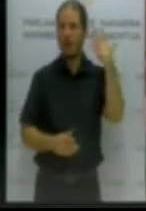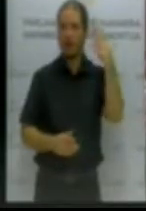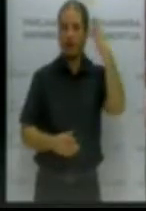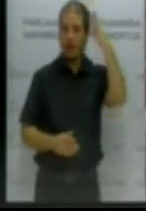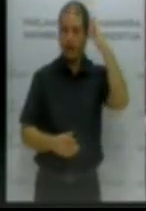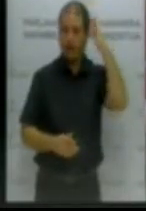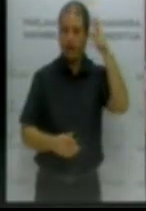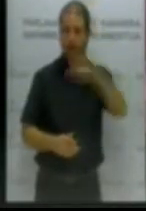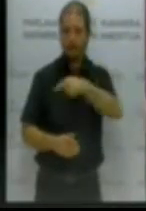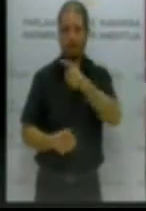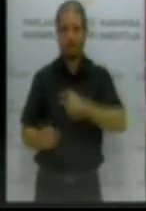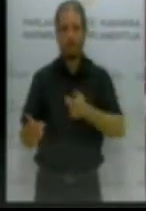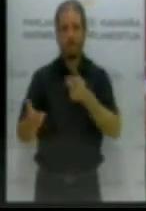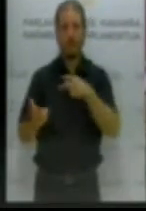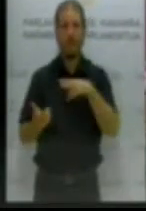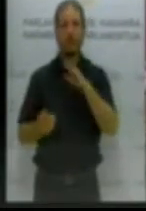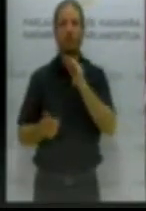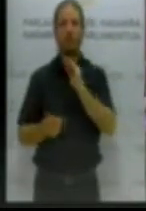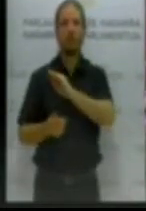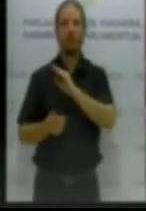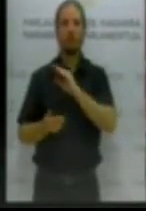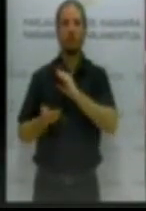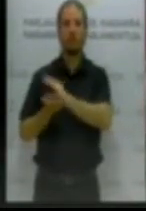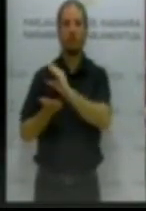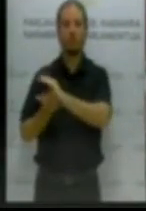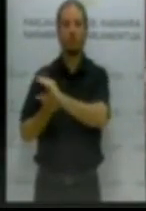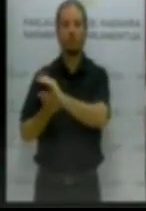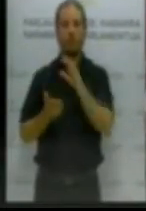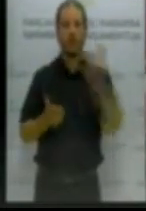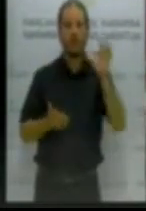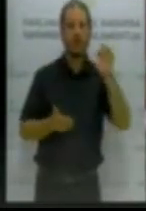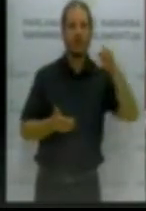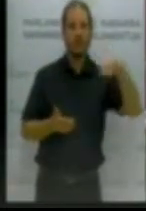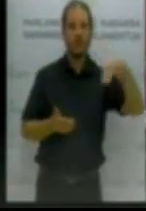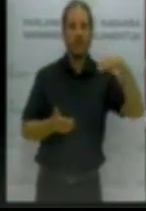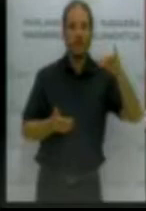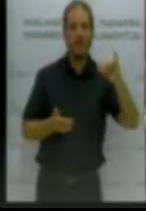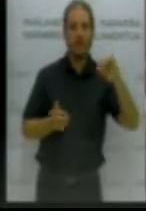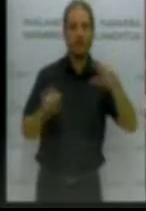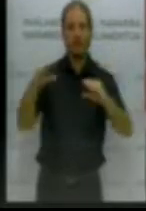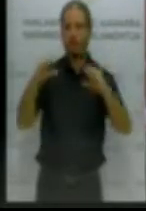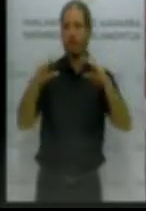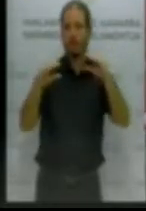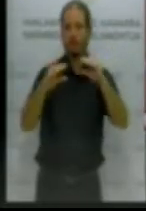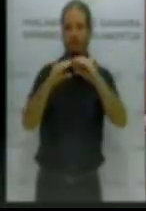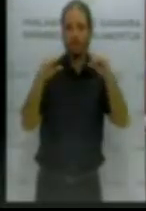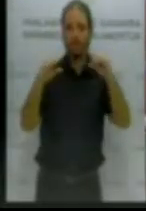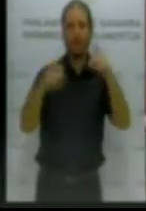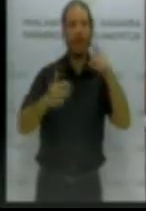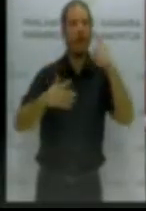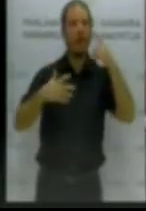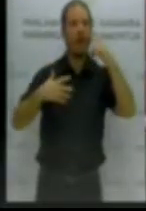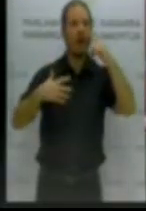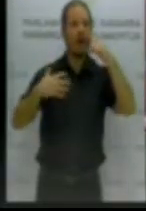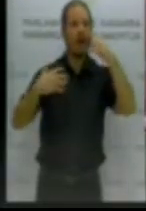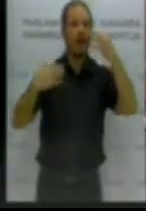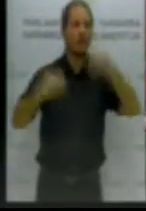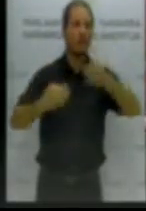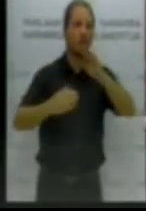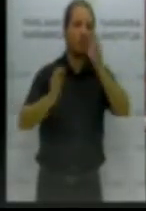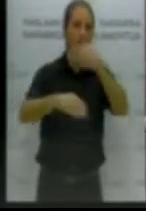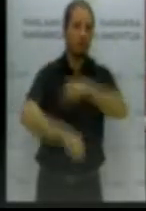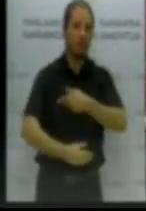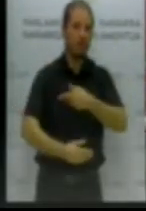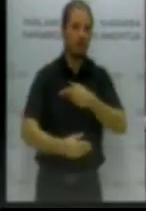mínima equivalente al SMI. Hoy en Navarra las viudas, perdón, no tienen garantizada una renta mínima